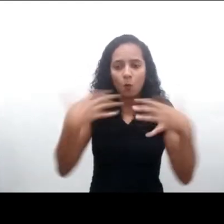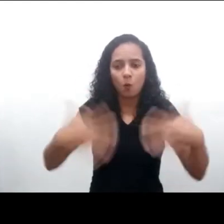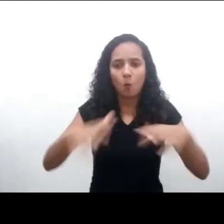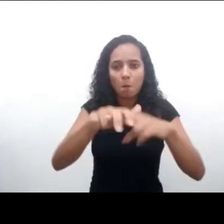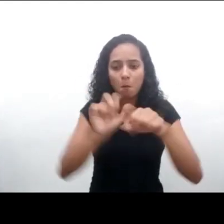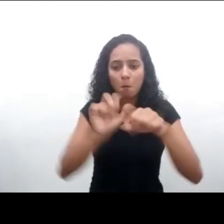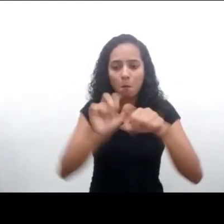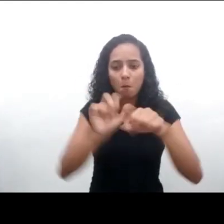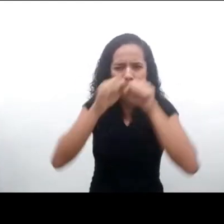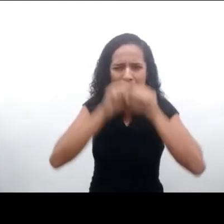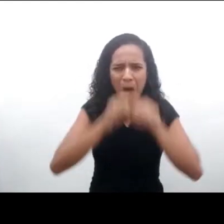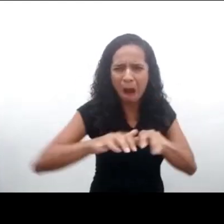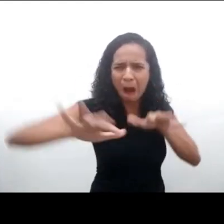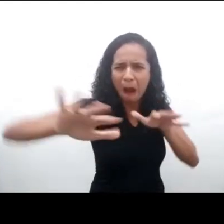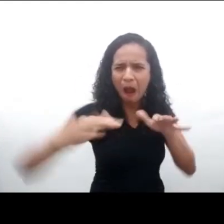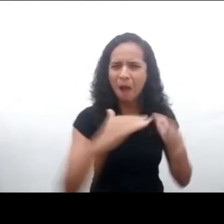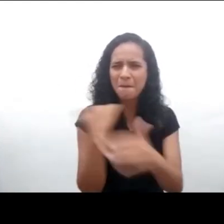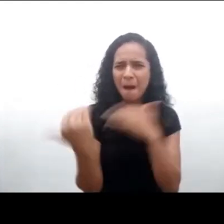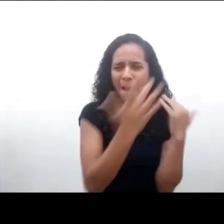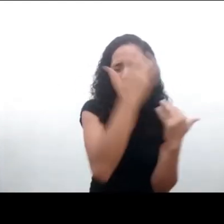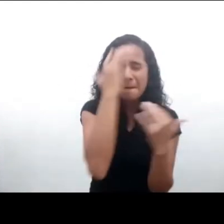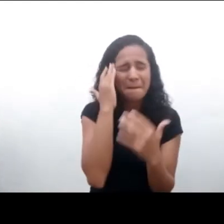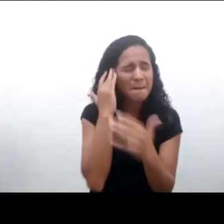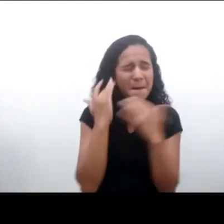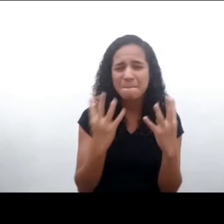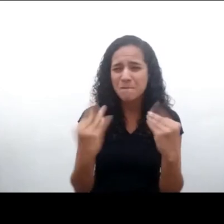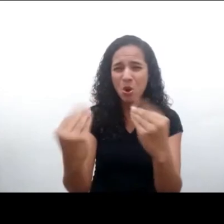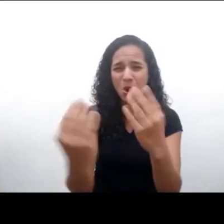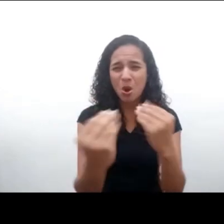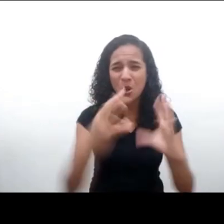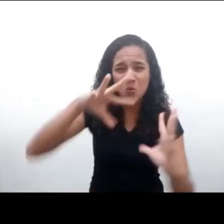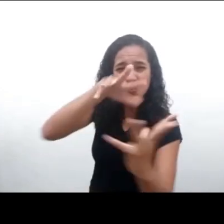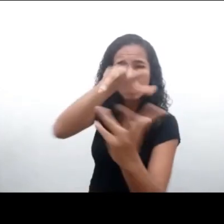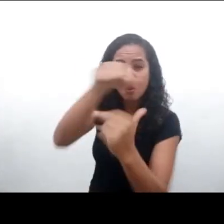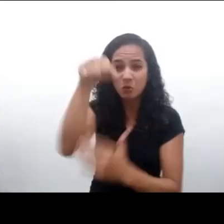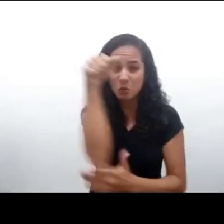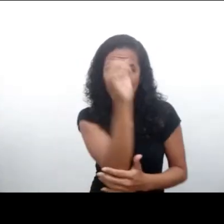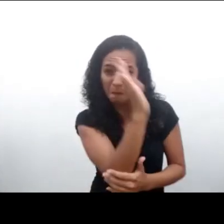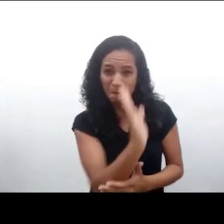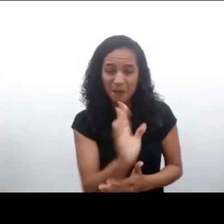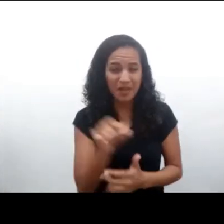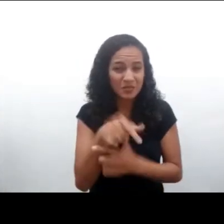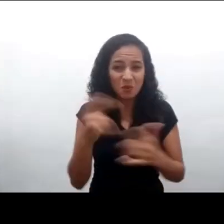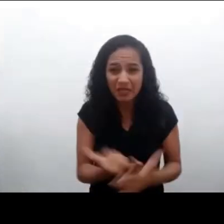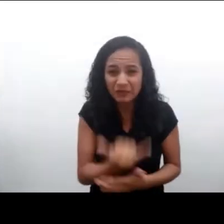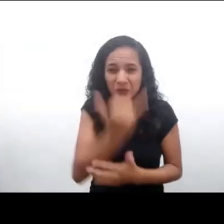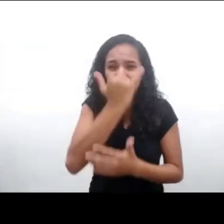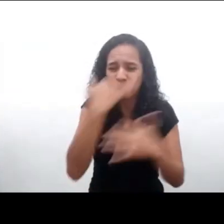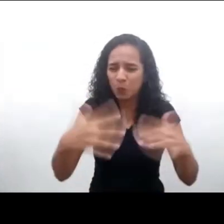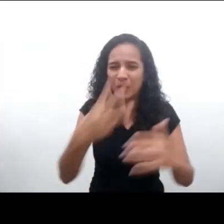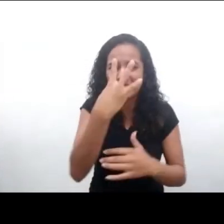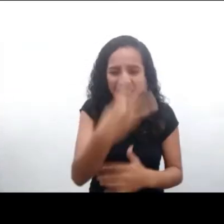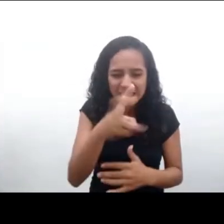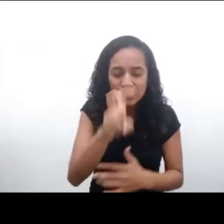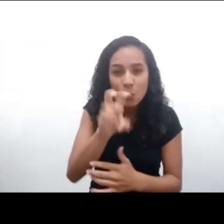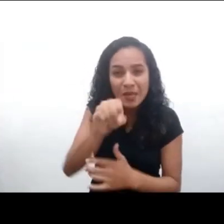el planeta en que la pandemia de COVID-19 ya produjo millones de muertes en todo el mundo y Brasil vive una tragedia sin